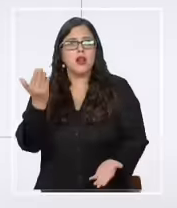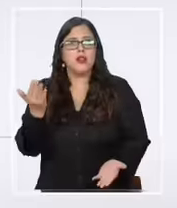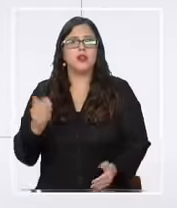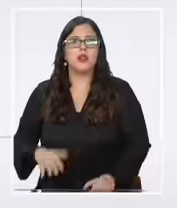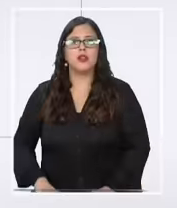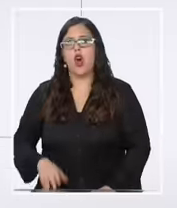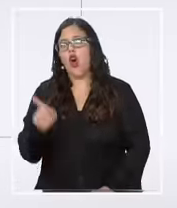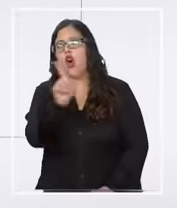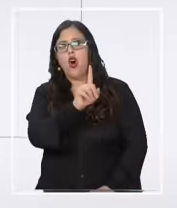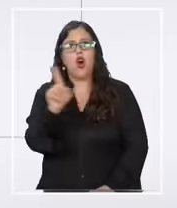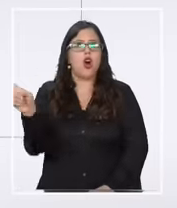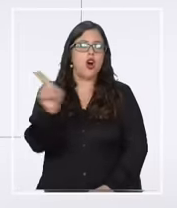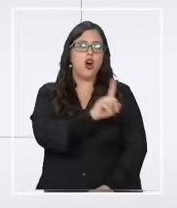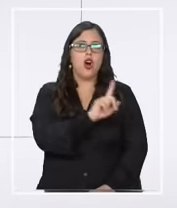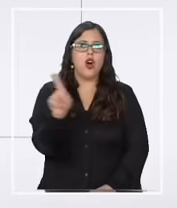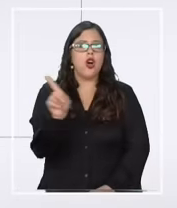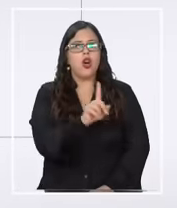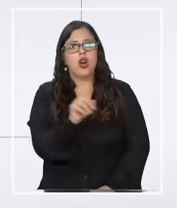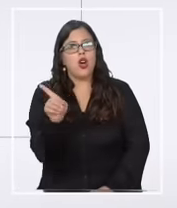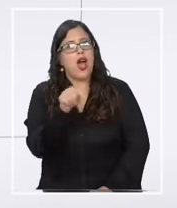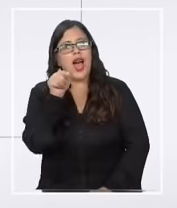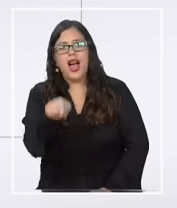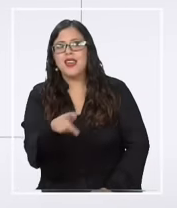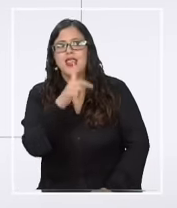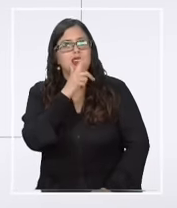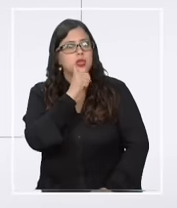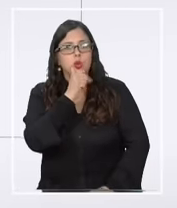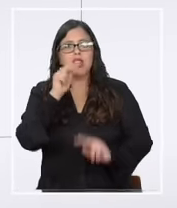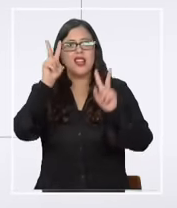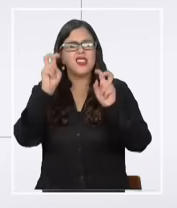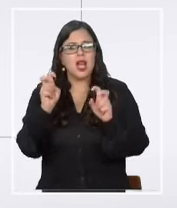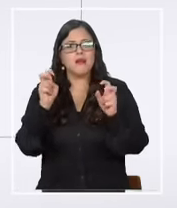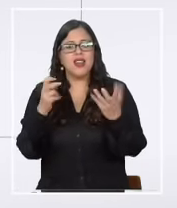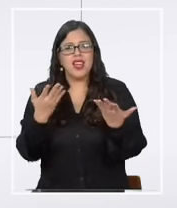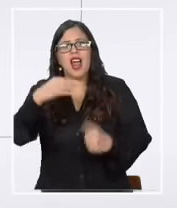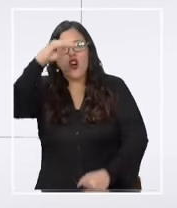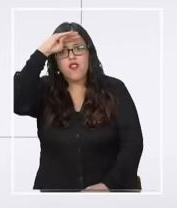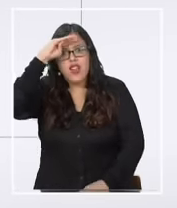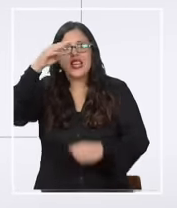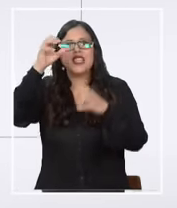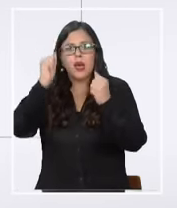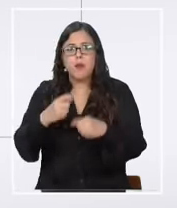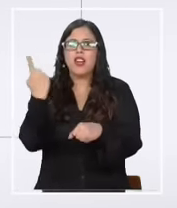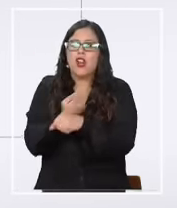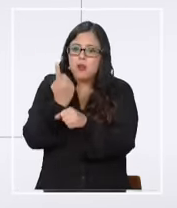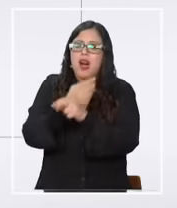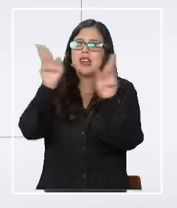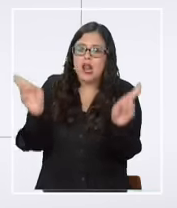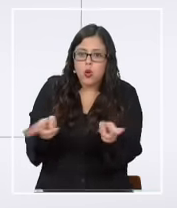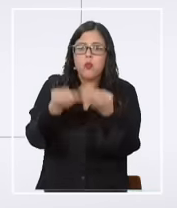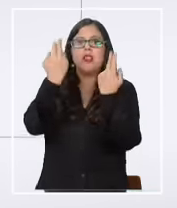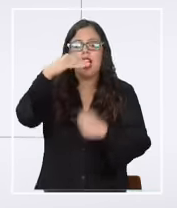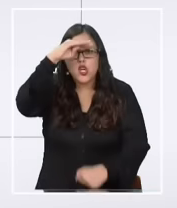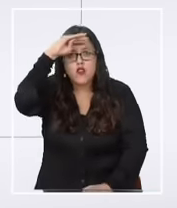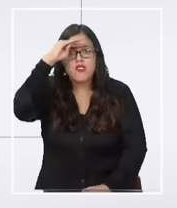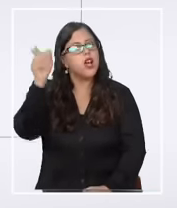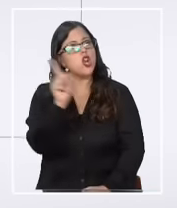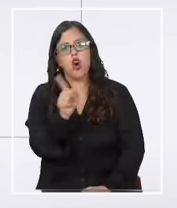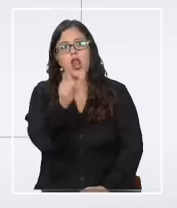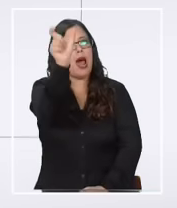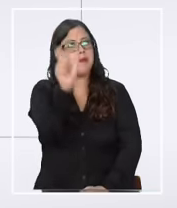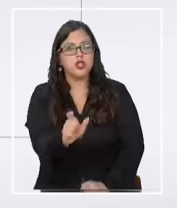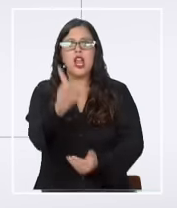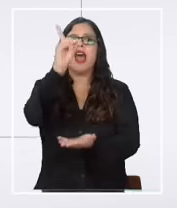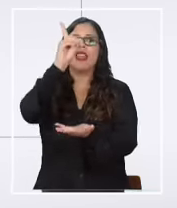no o sea aquí se han puesto en duda las confianzas y con las conversaciones se podrán recuperar o sea el diputado allí